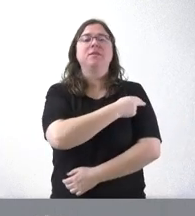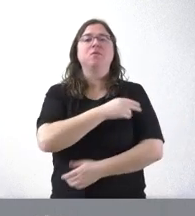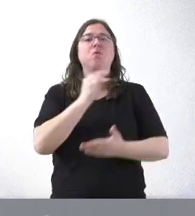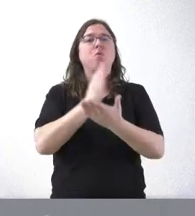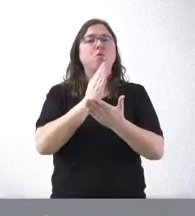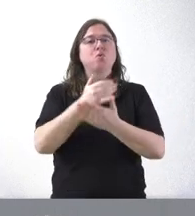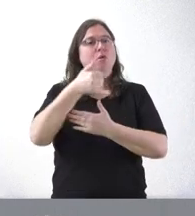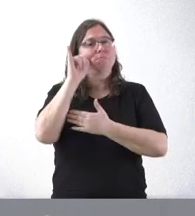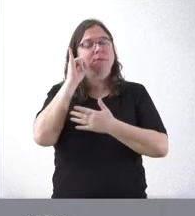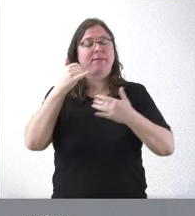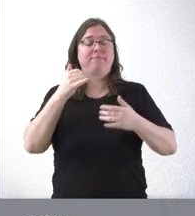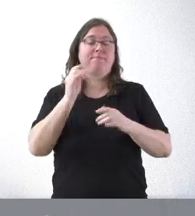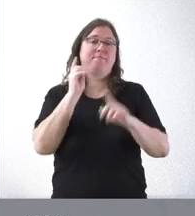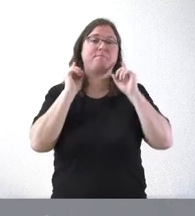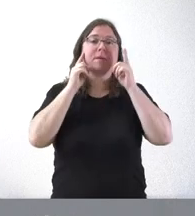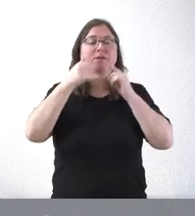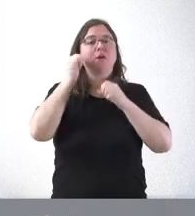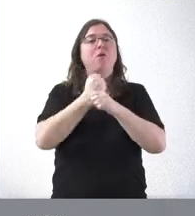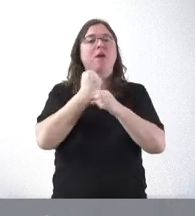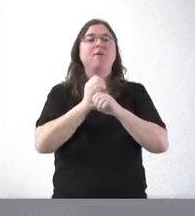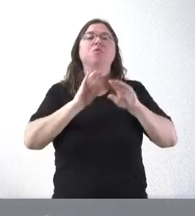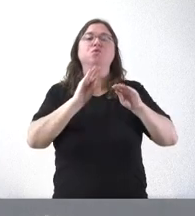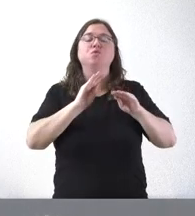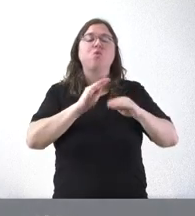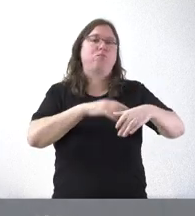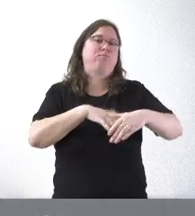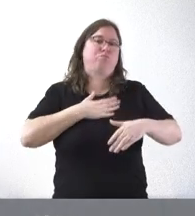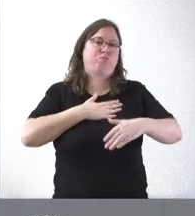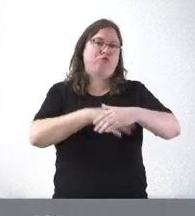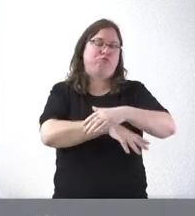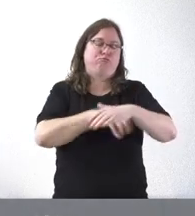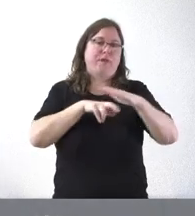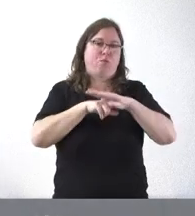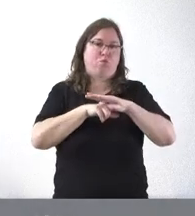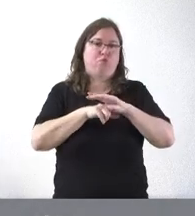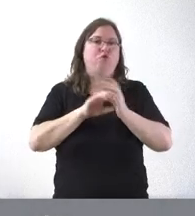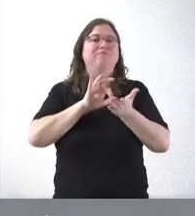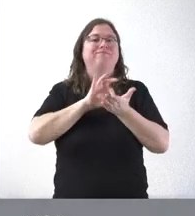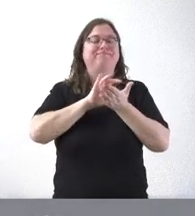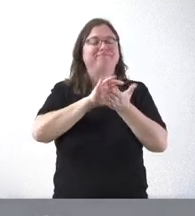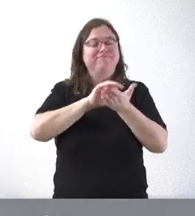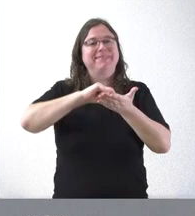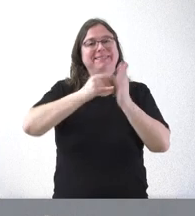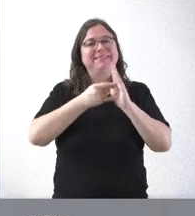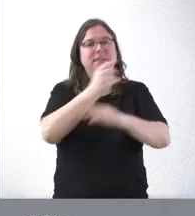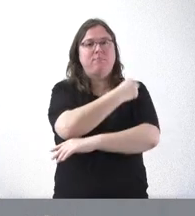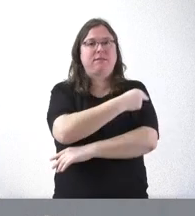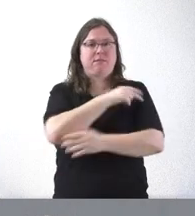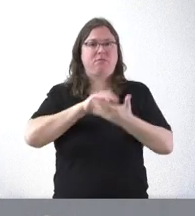con los propios recursos que tiene el propio sistema sanitario de Castilla y León. En el ámbito de